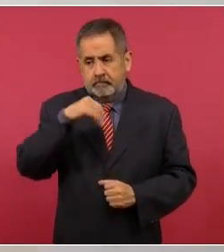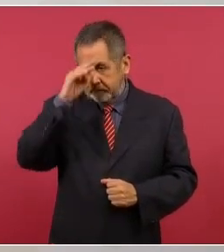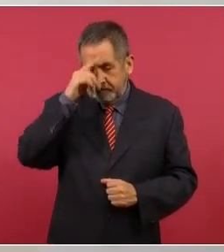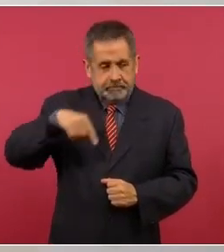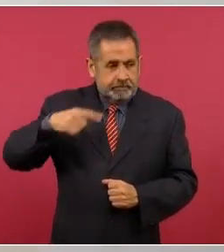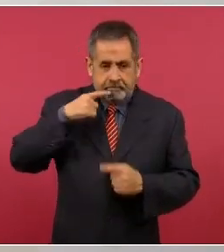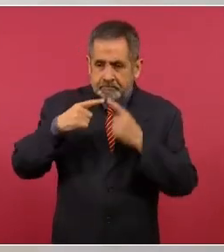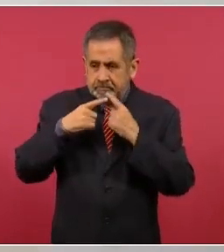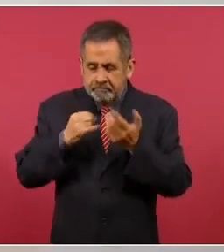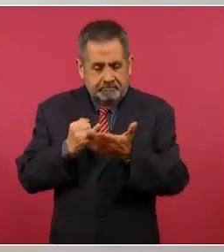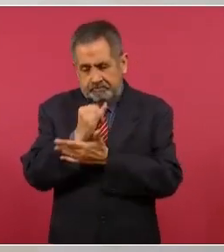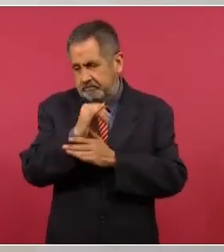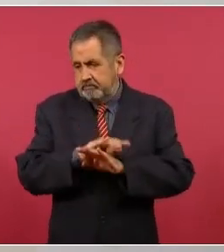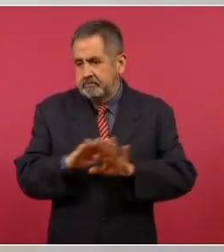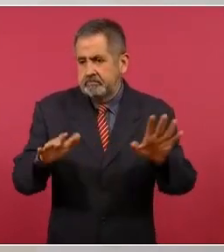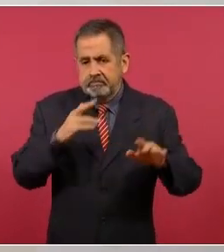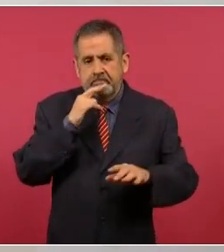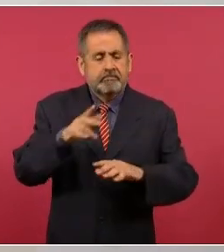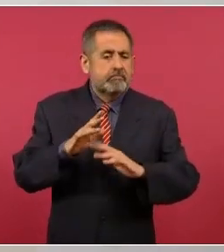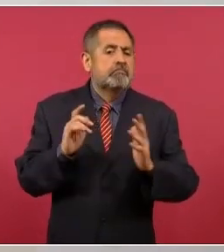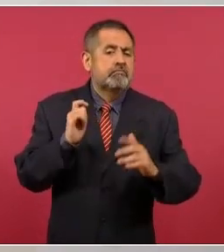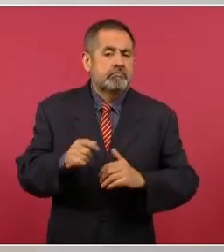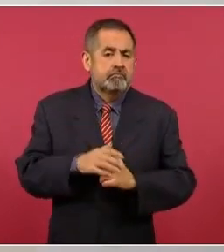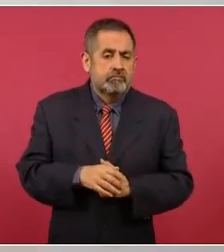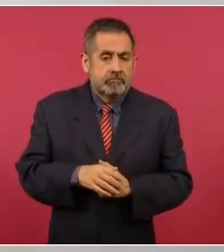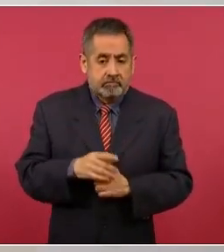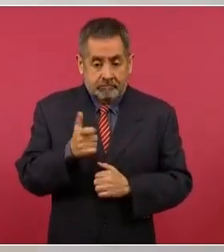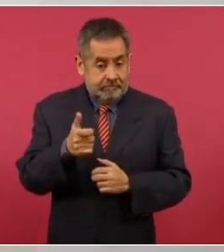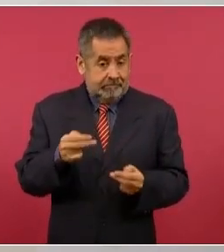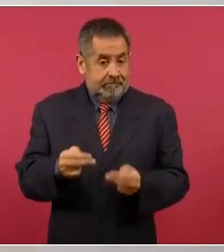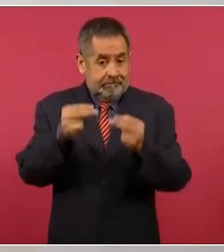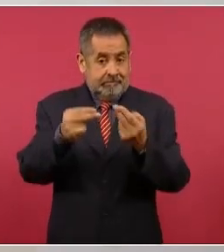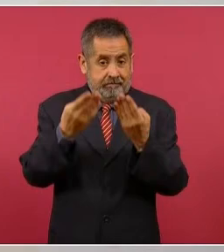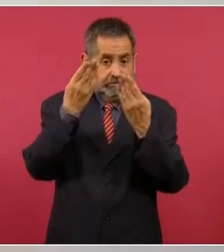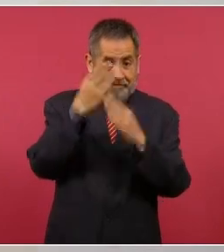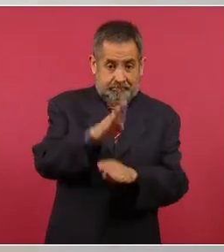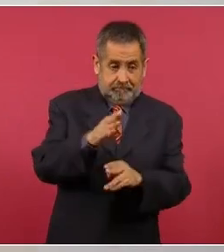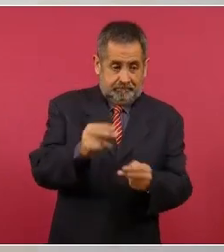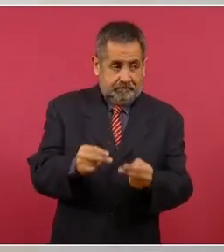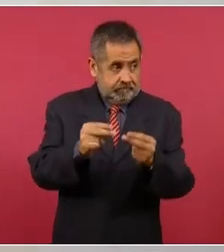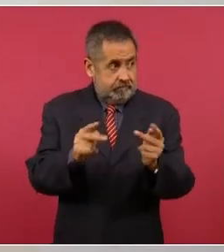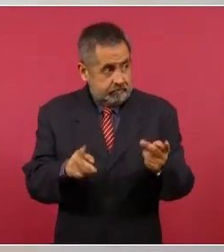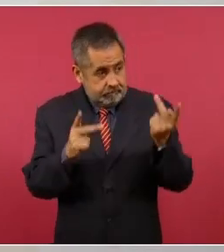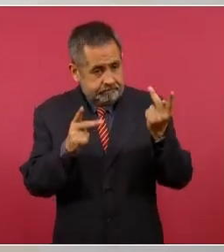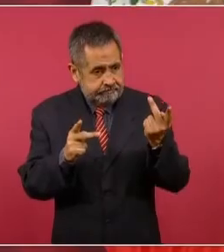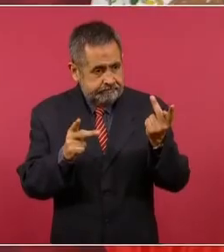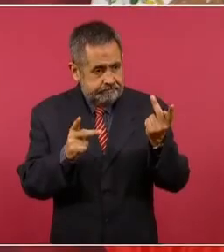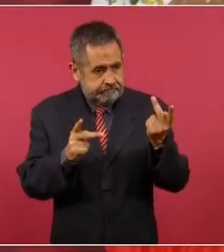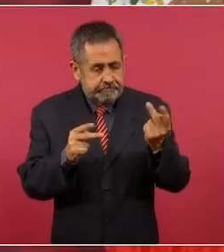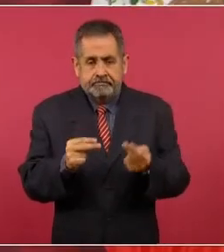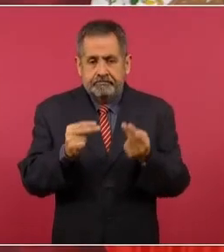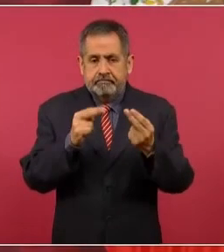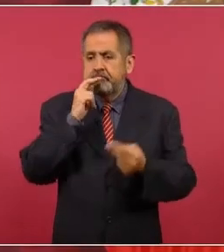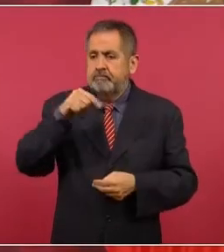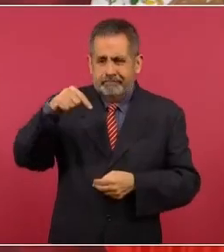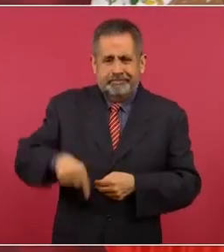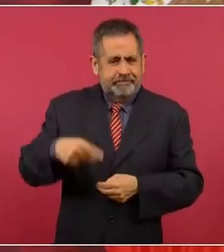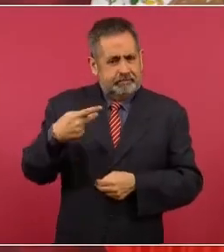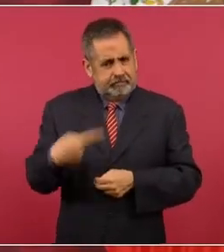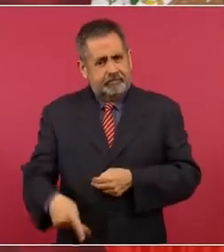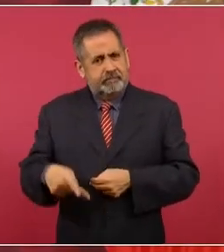que ese negocio lo hagan